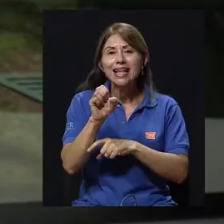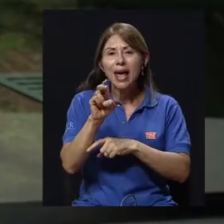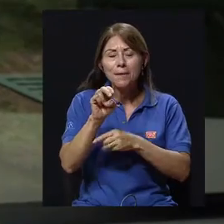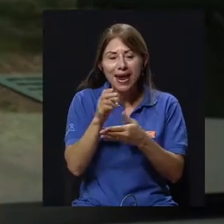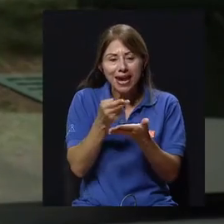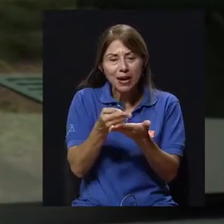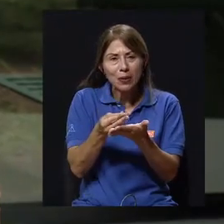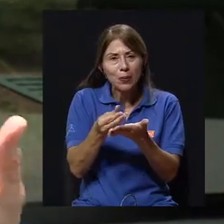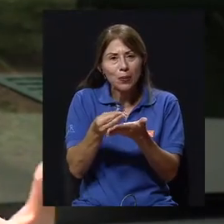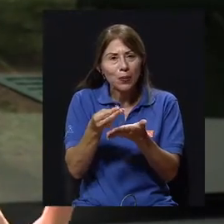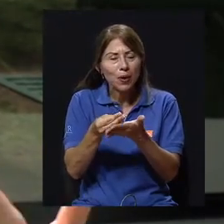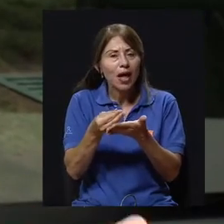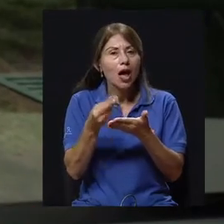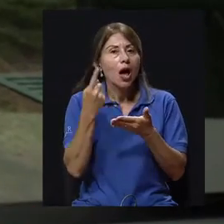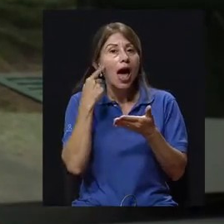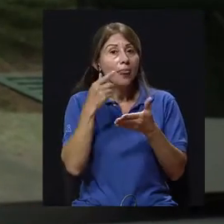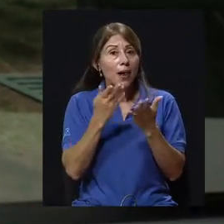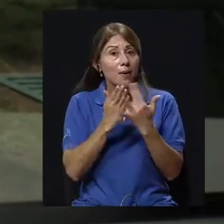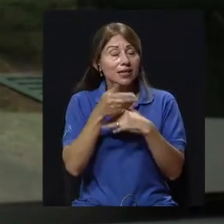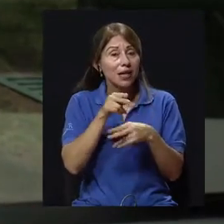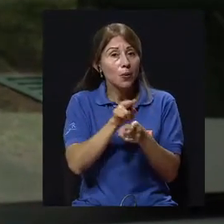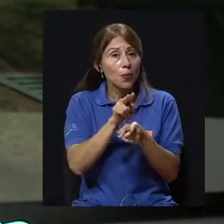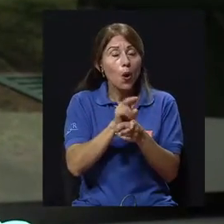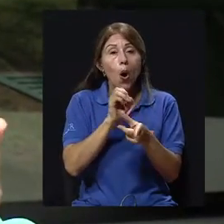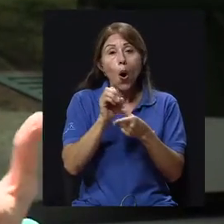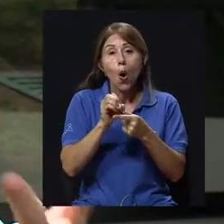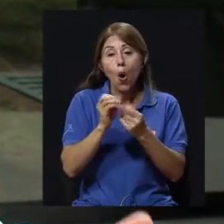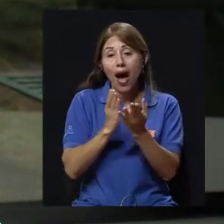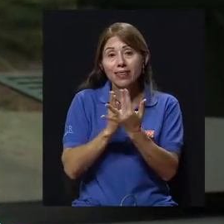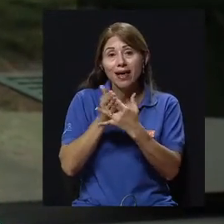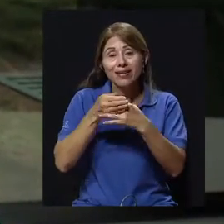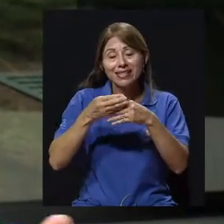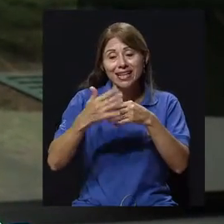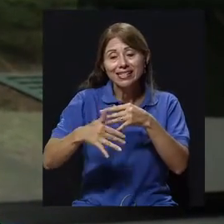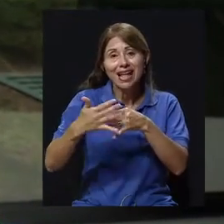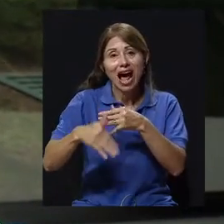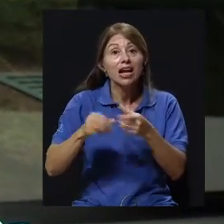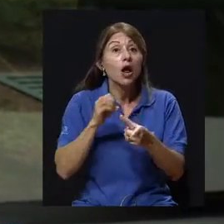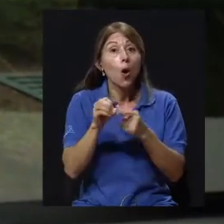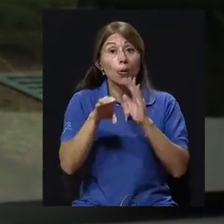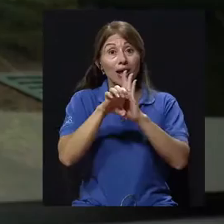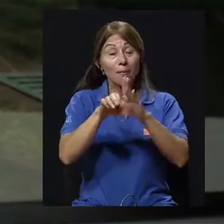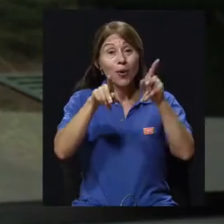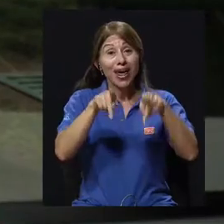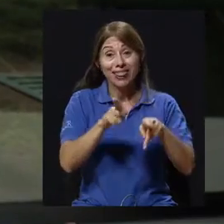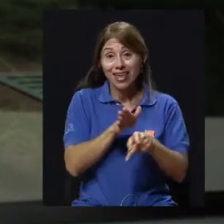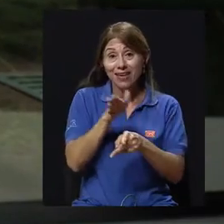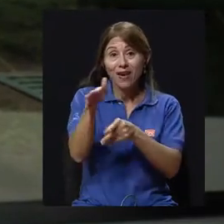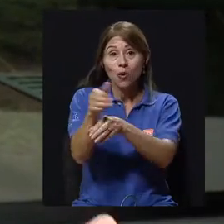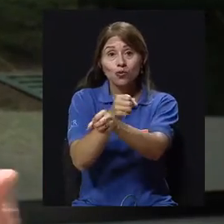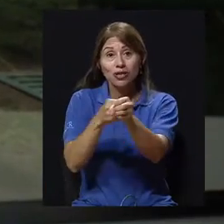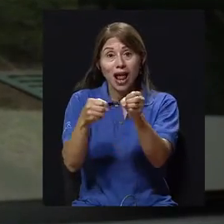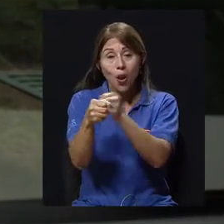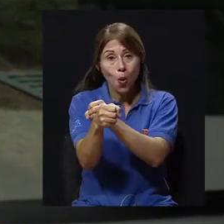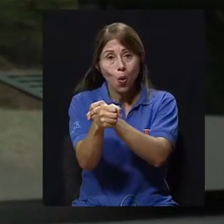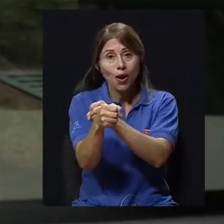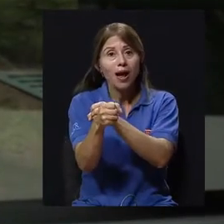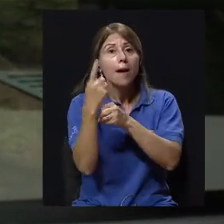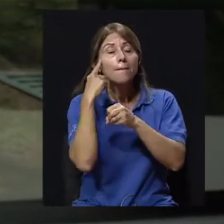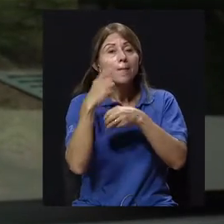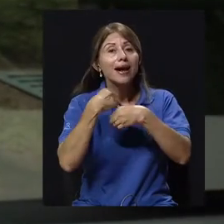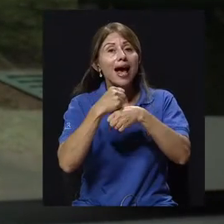médicos o dentales. O la gente que va a hacerse un pedicure, que no estén bien